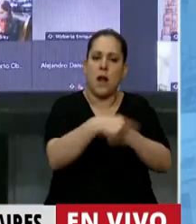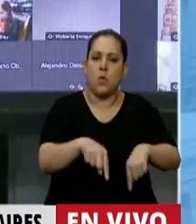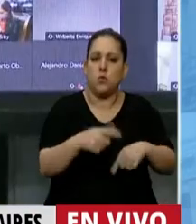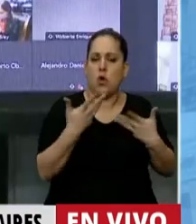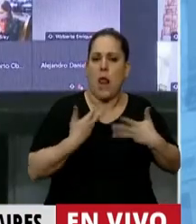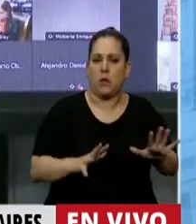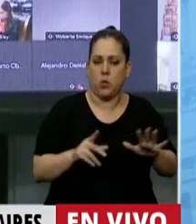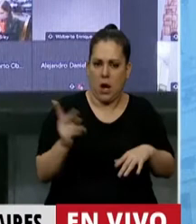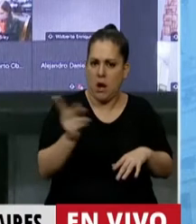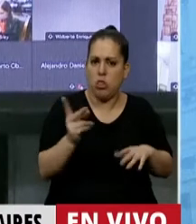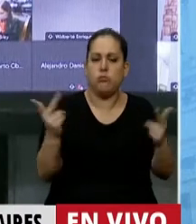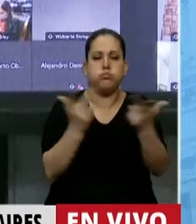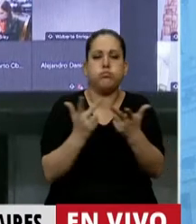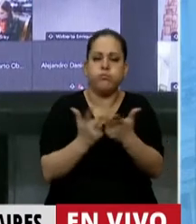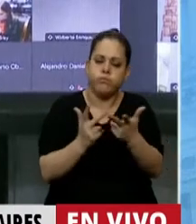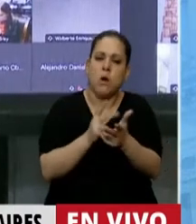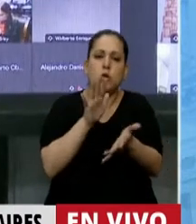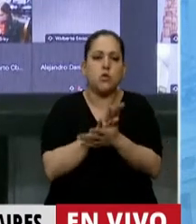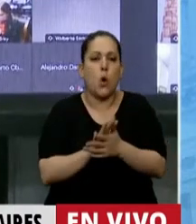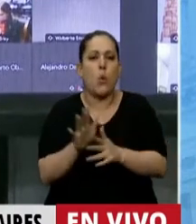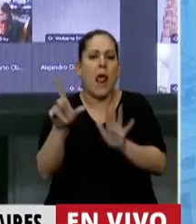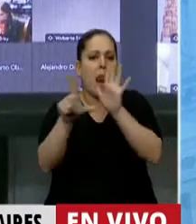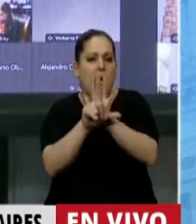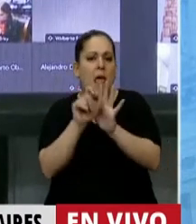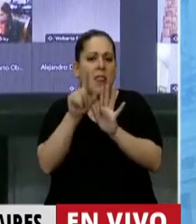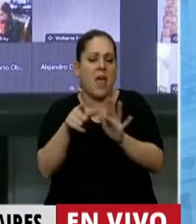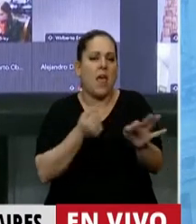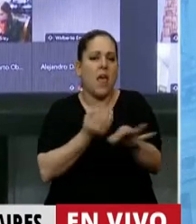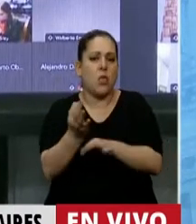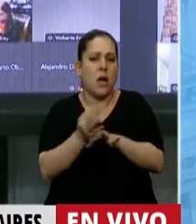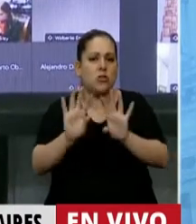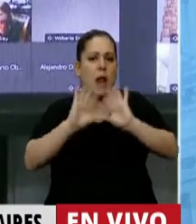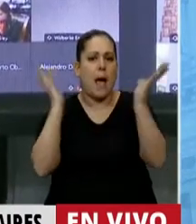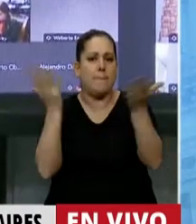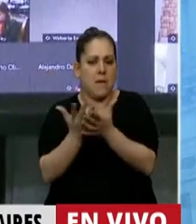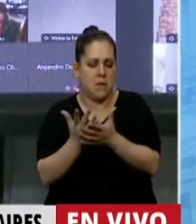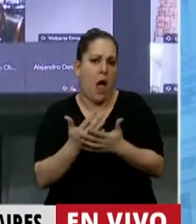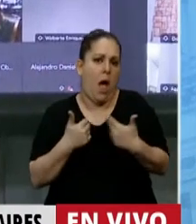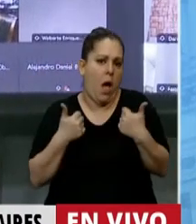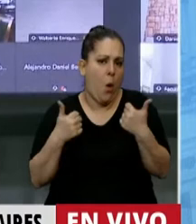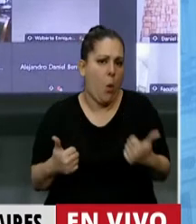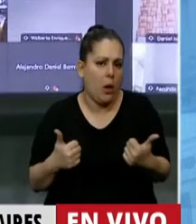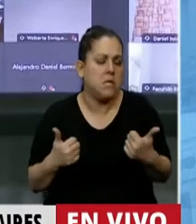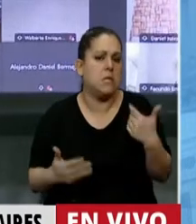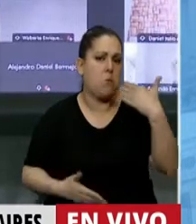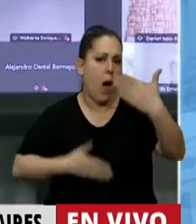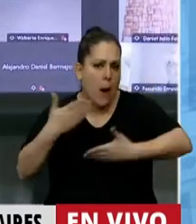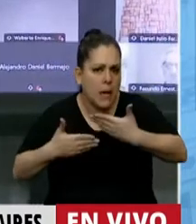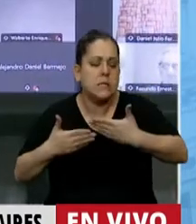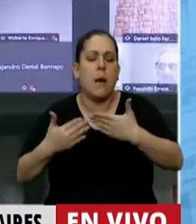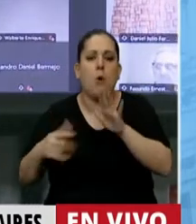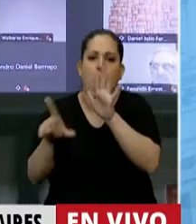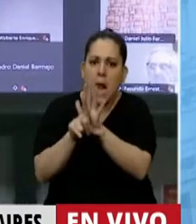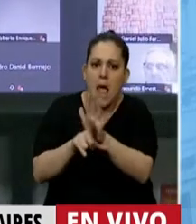Naturales, el tema de una ley de educación ambiental. Yo decía, bárbaro, avancemos en la ley de educación